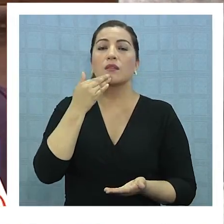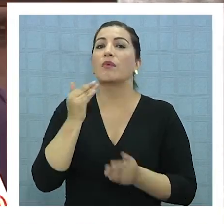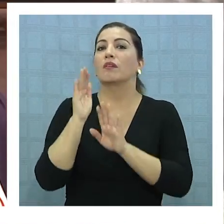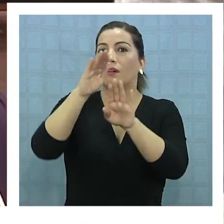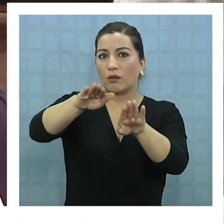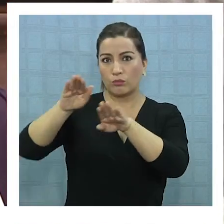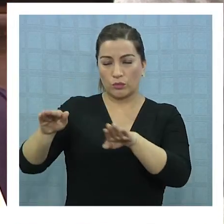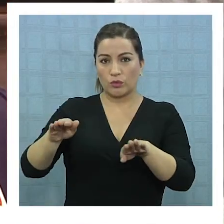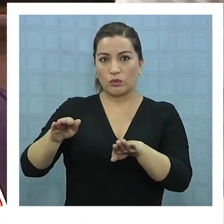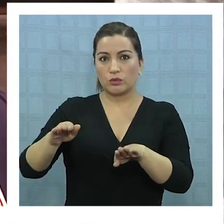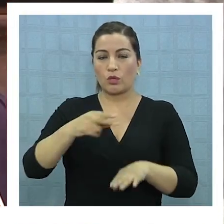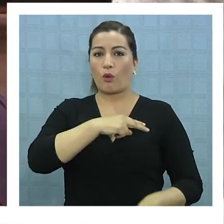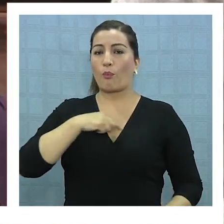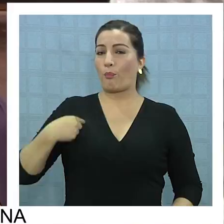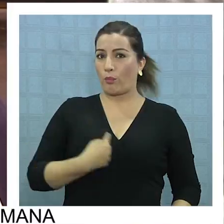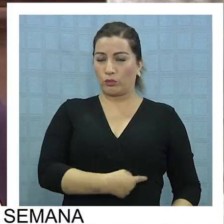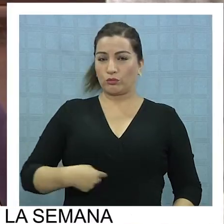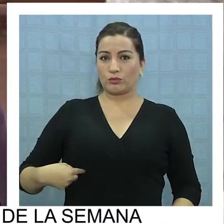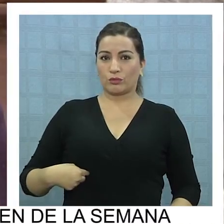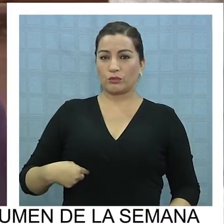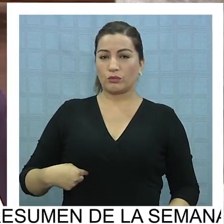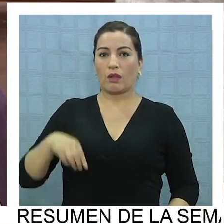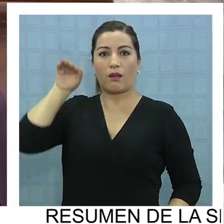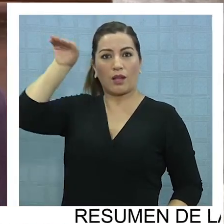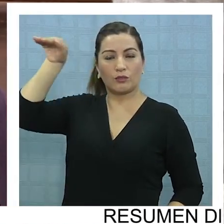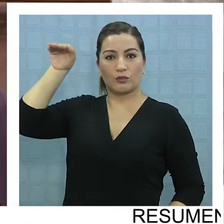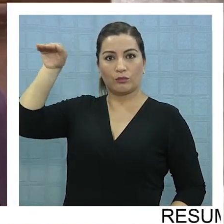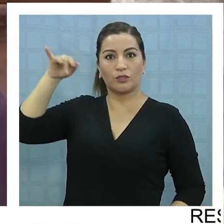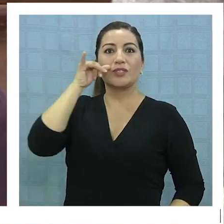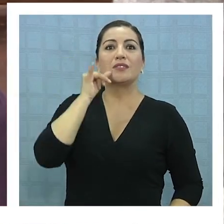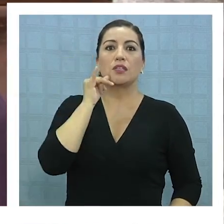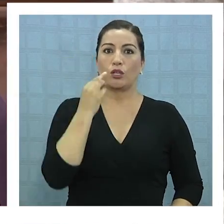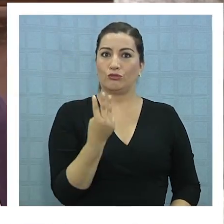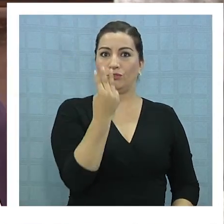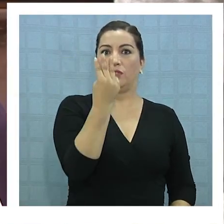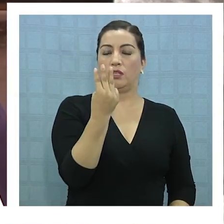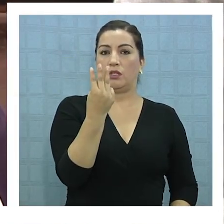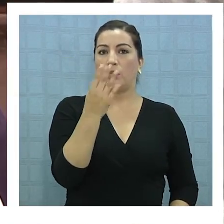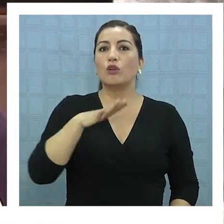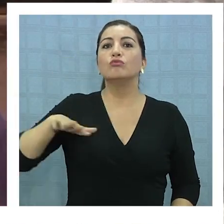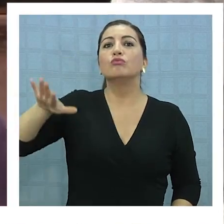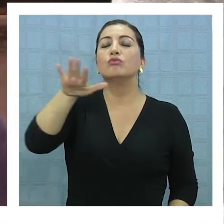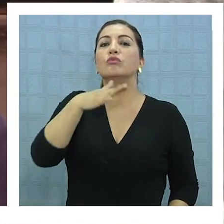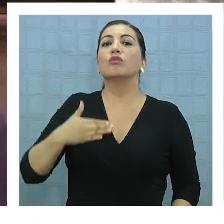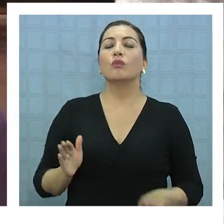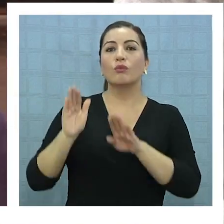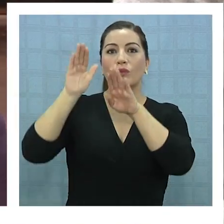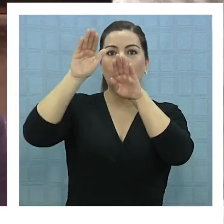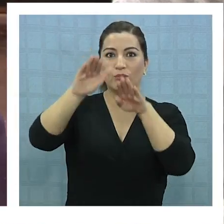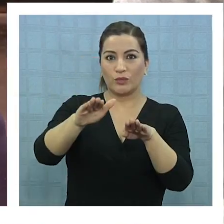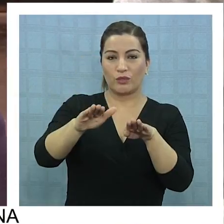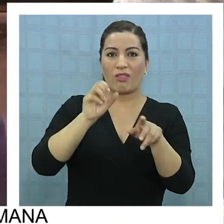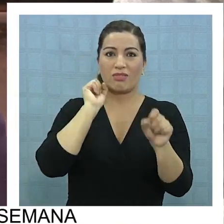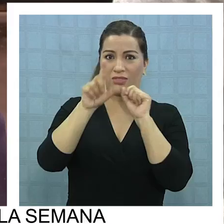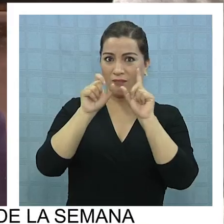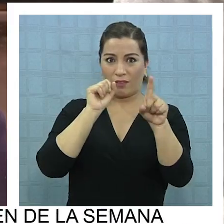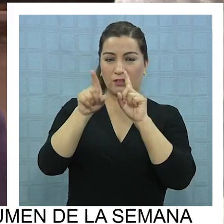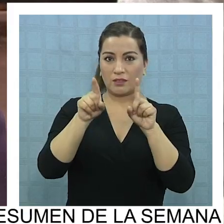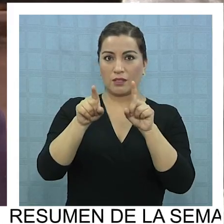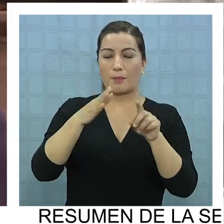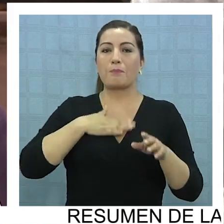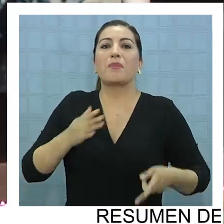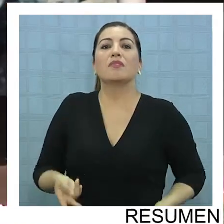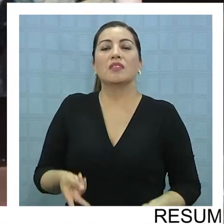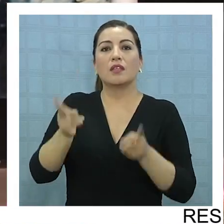Pozo Almonte, Alto Hospicio e Iquique. Estamos todos a favor de poder defender nuestros derechos y poner un